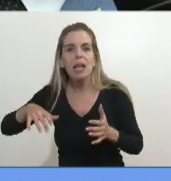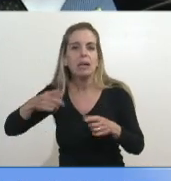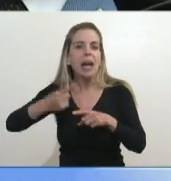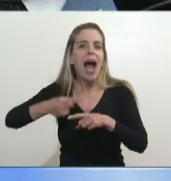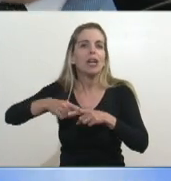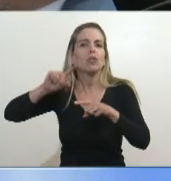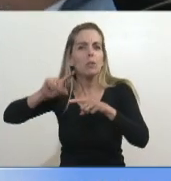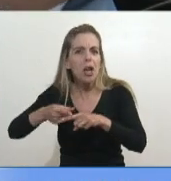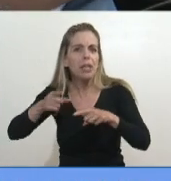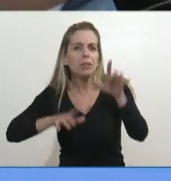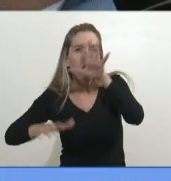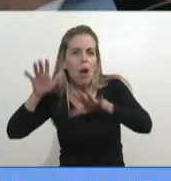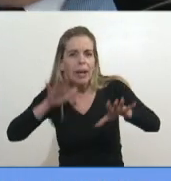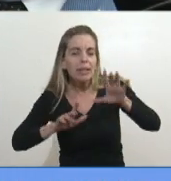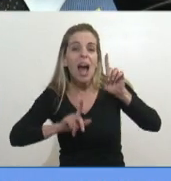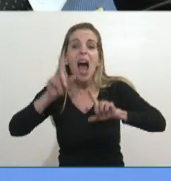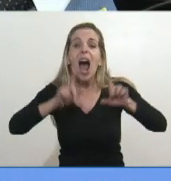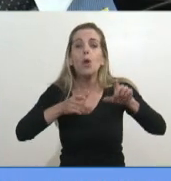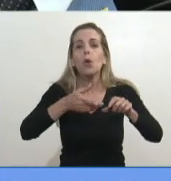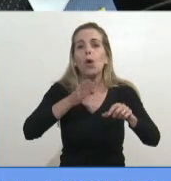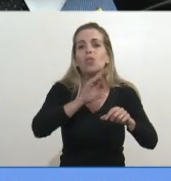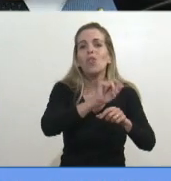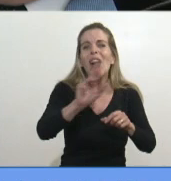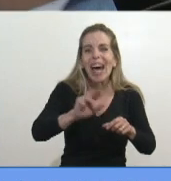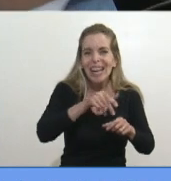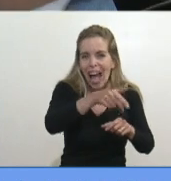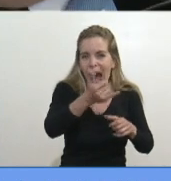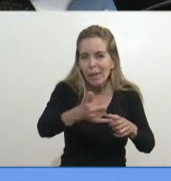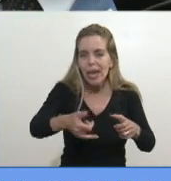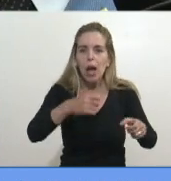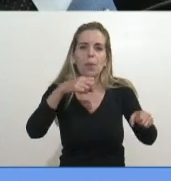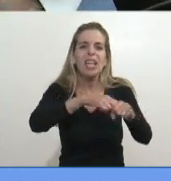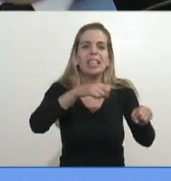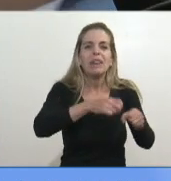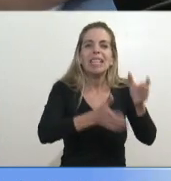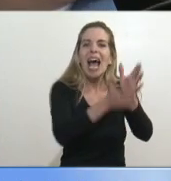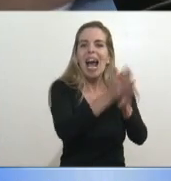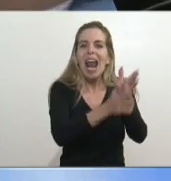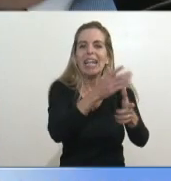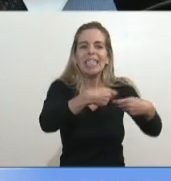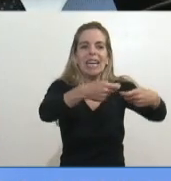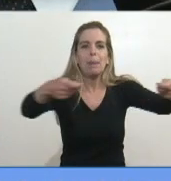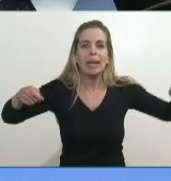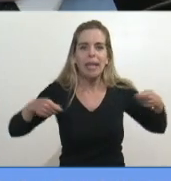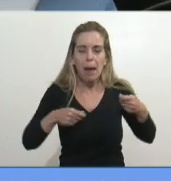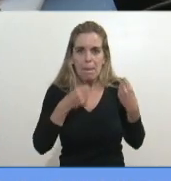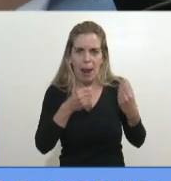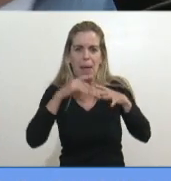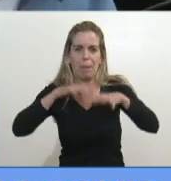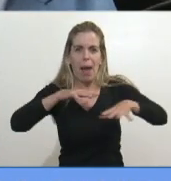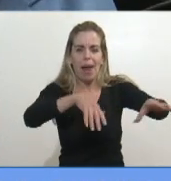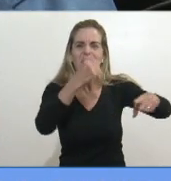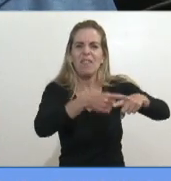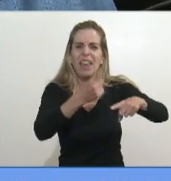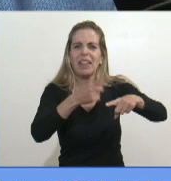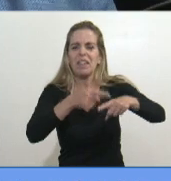Y en algunos bares, birra gratis, como decían para los jóvenes, para protestar contra el dictador. Farra en la calle, fiesta en la